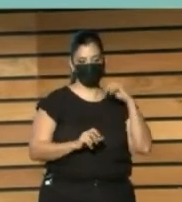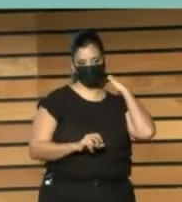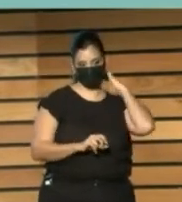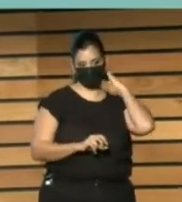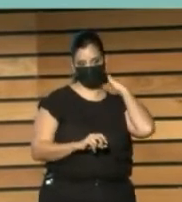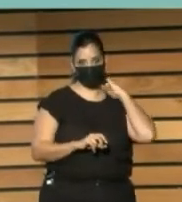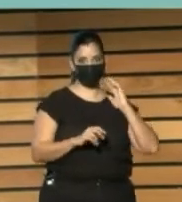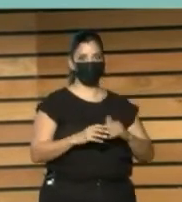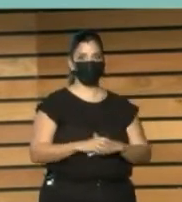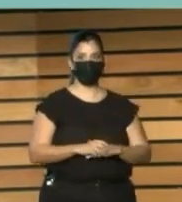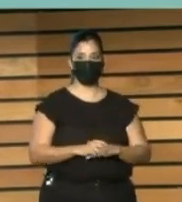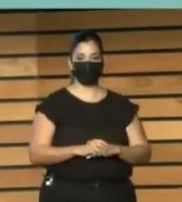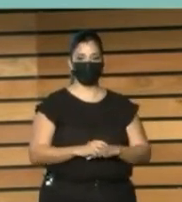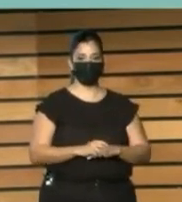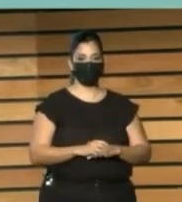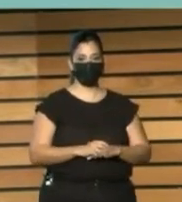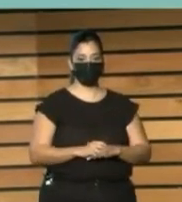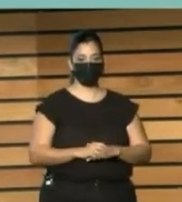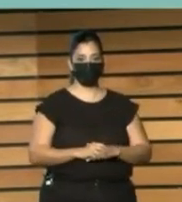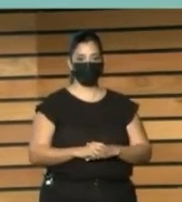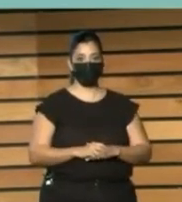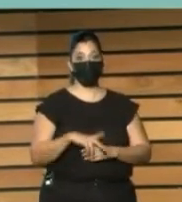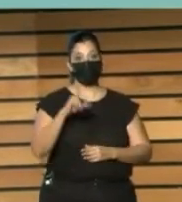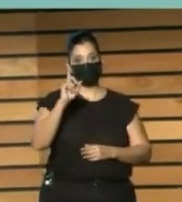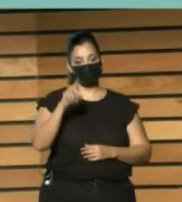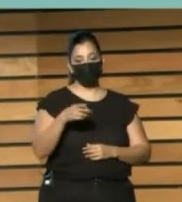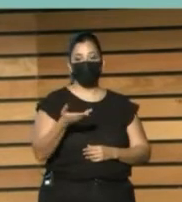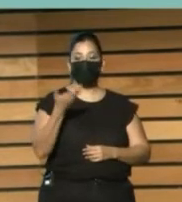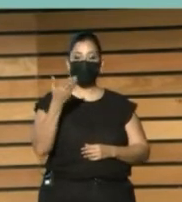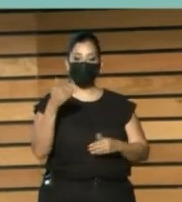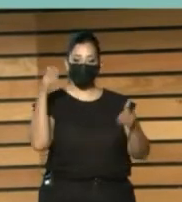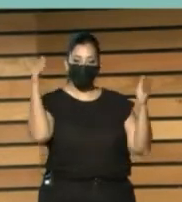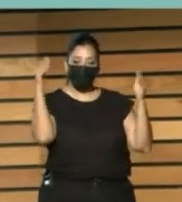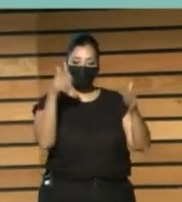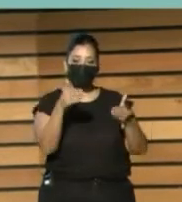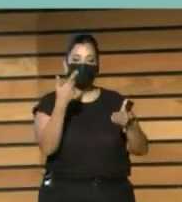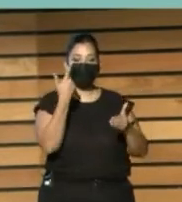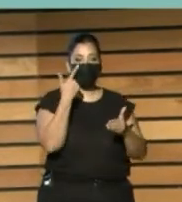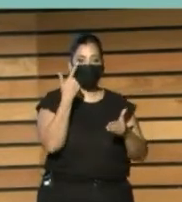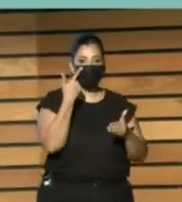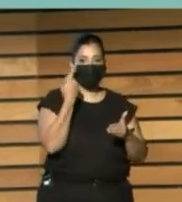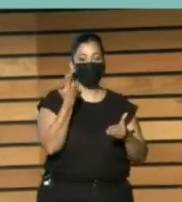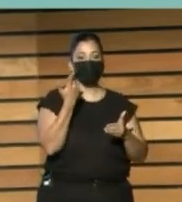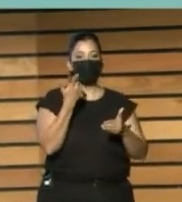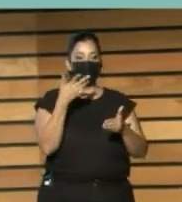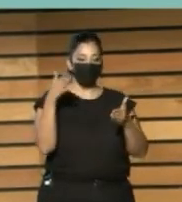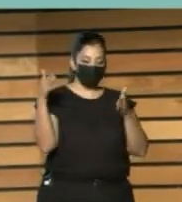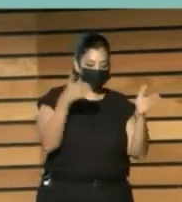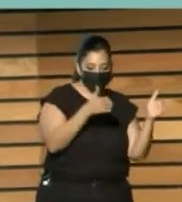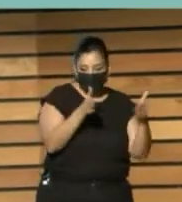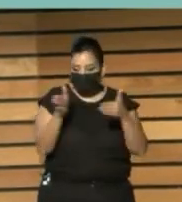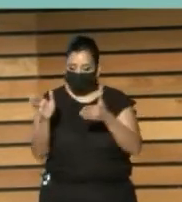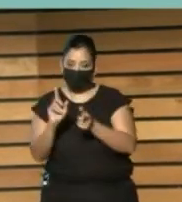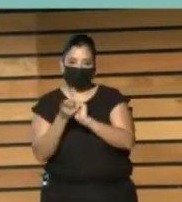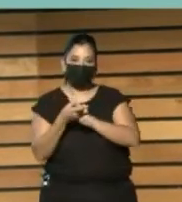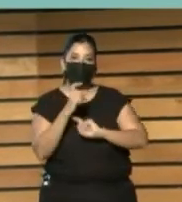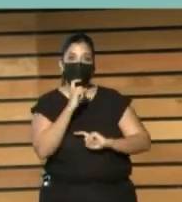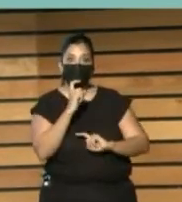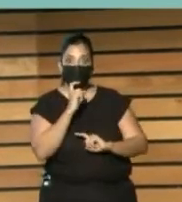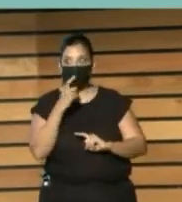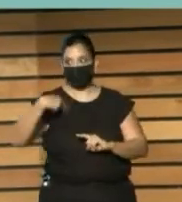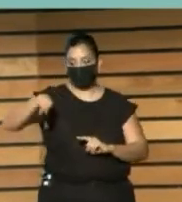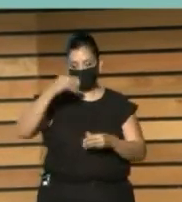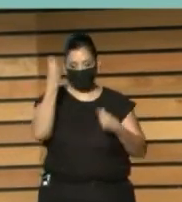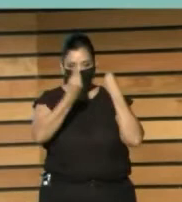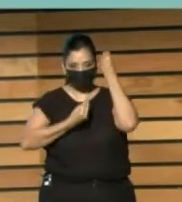A rechazar Este cambio De enfoque Y concentrarnos En las colecciones Y por otra parte También Hay la